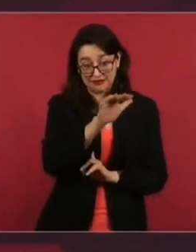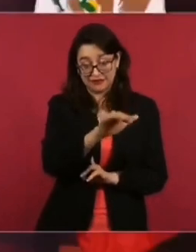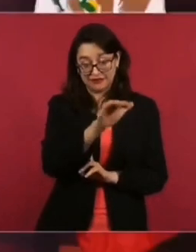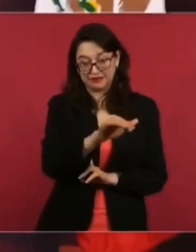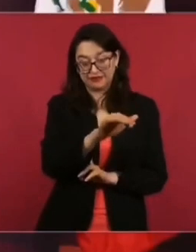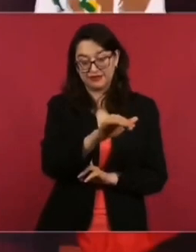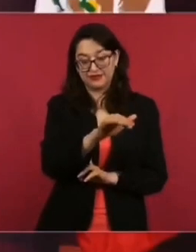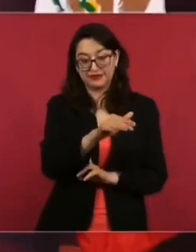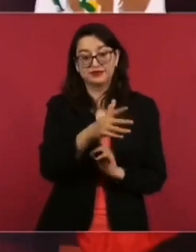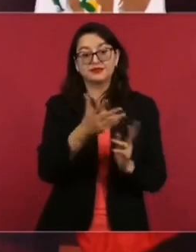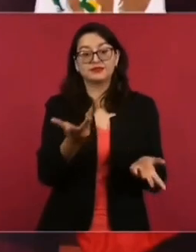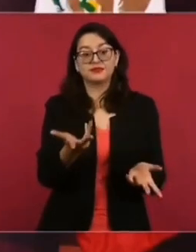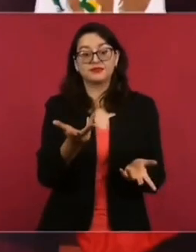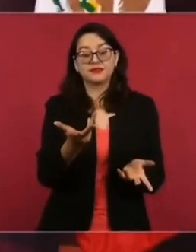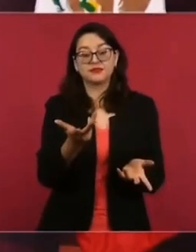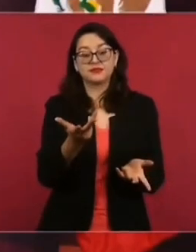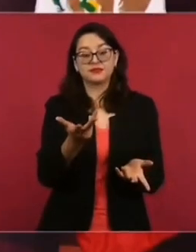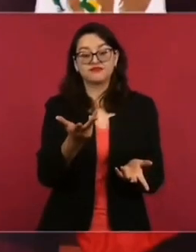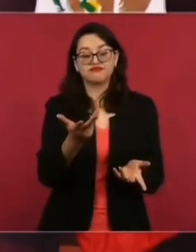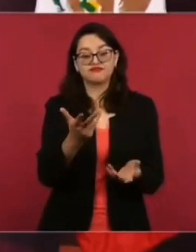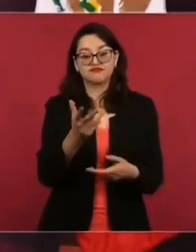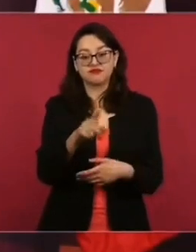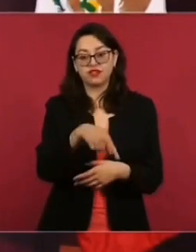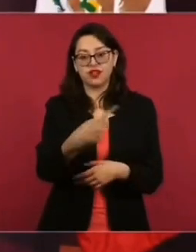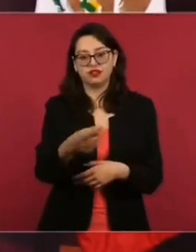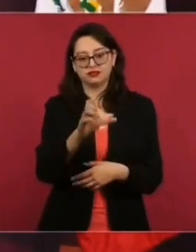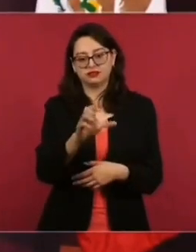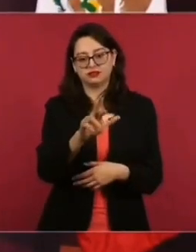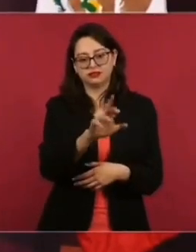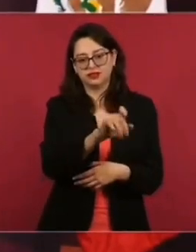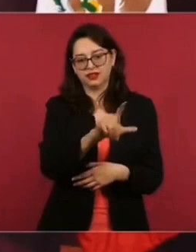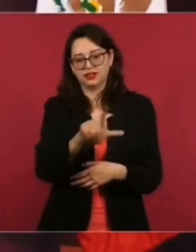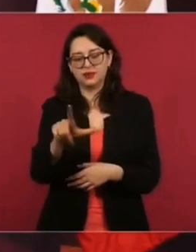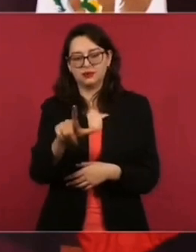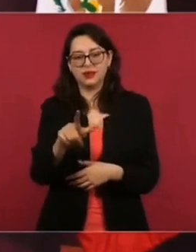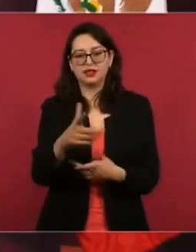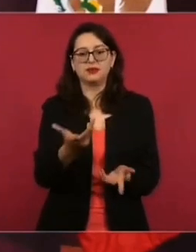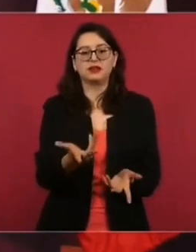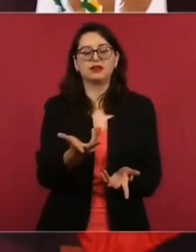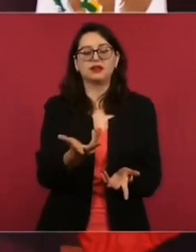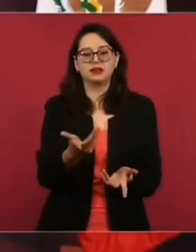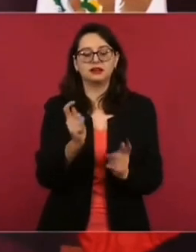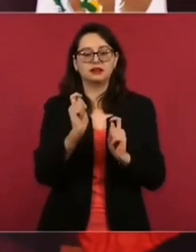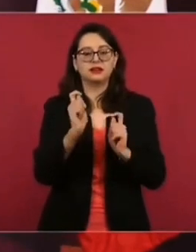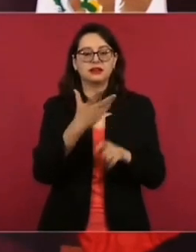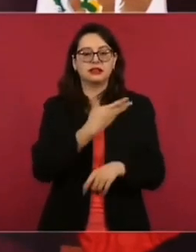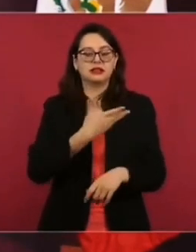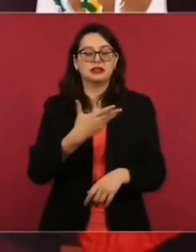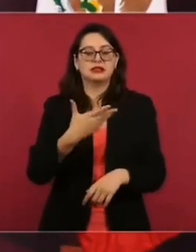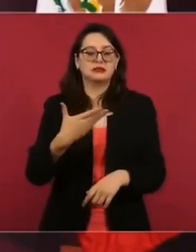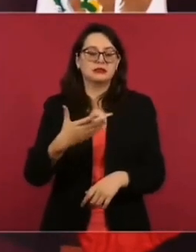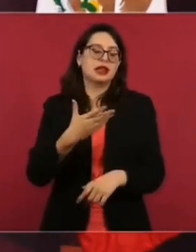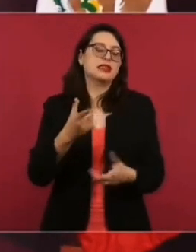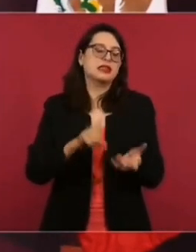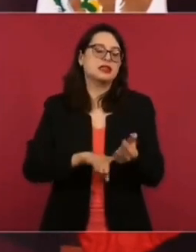era secretario de Gobernación Krill, Fox presidente y